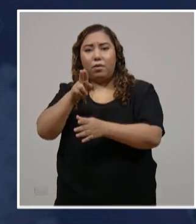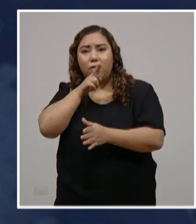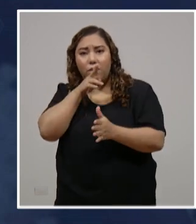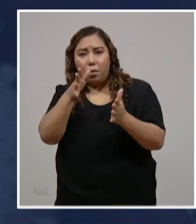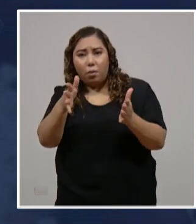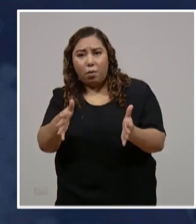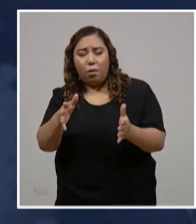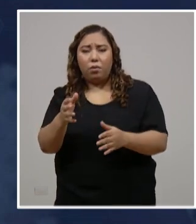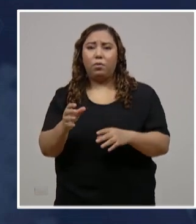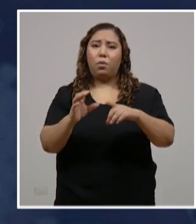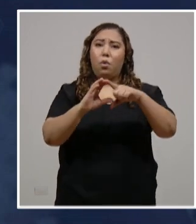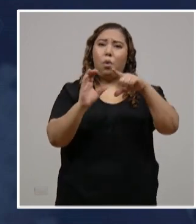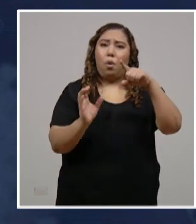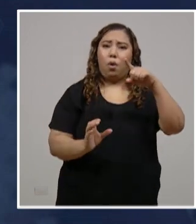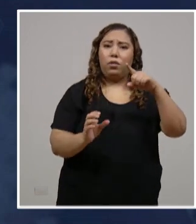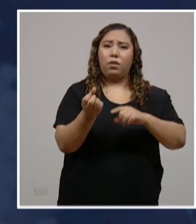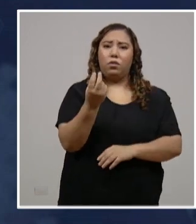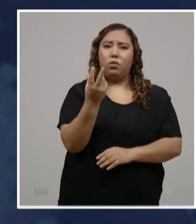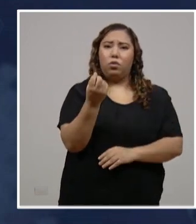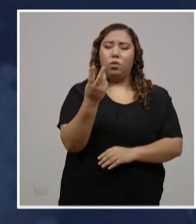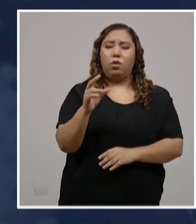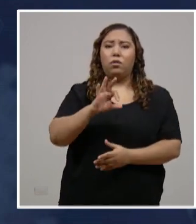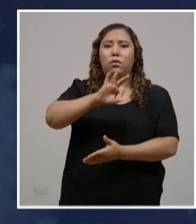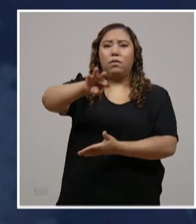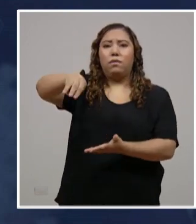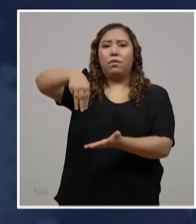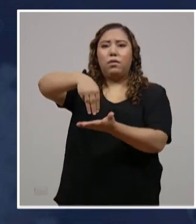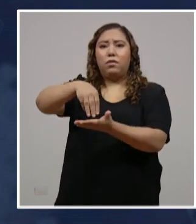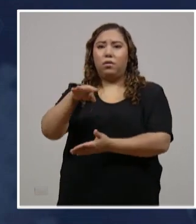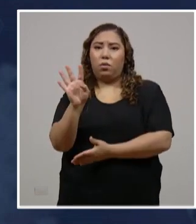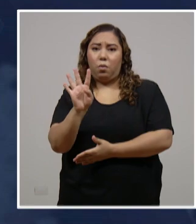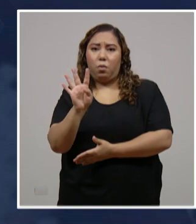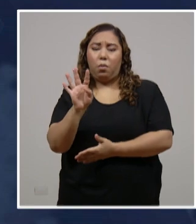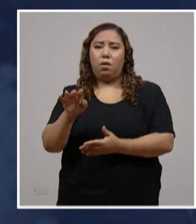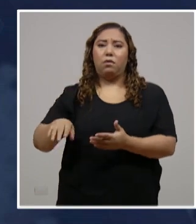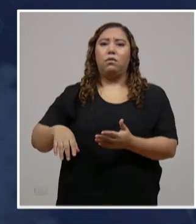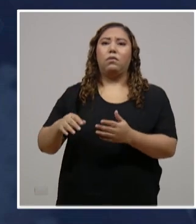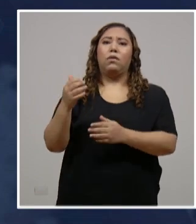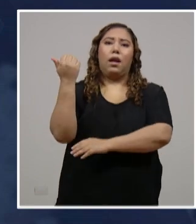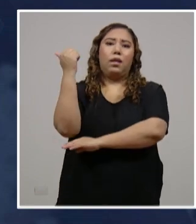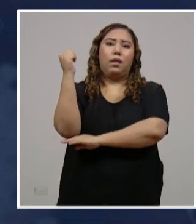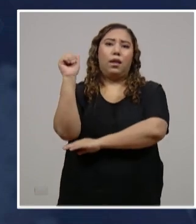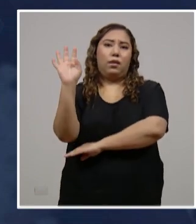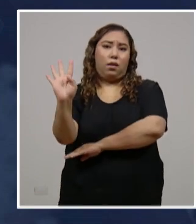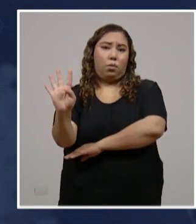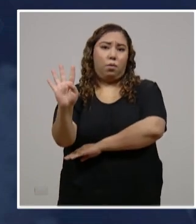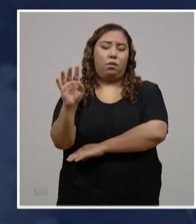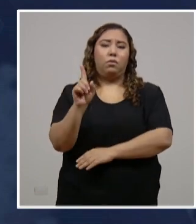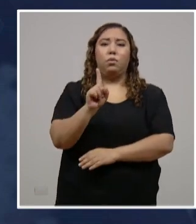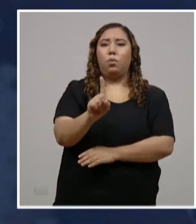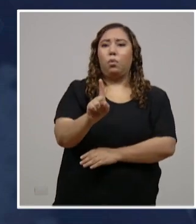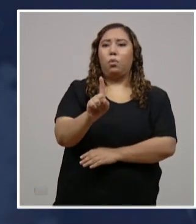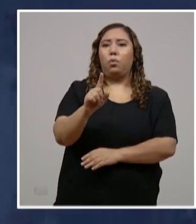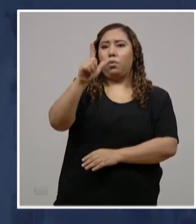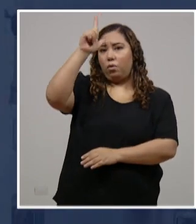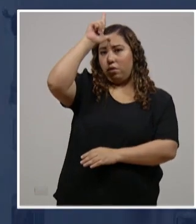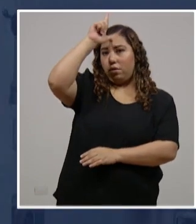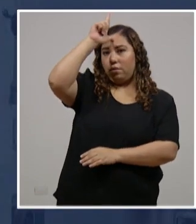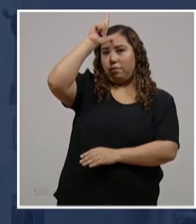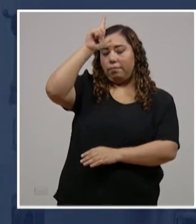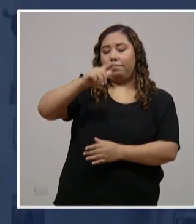en Cortés, 4 en Francisco Morazán, 4 en Atlántida y 1 en Lempira.